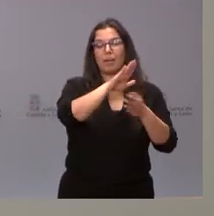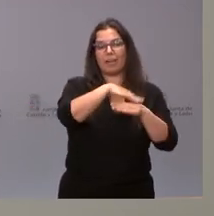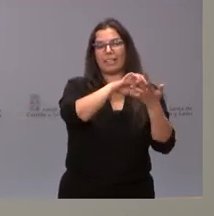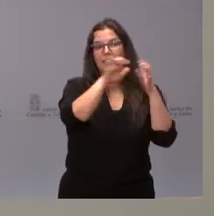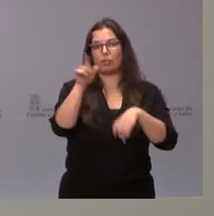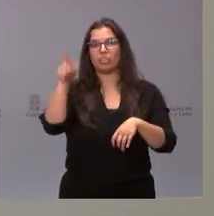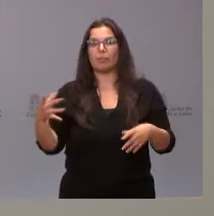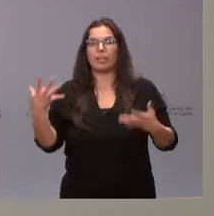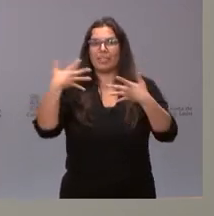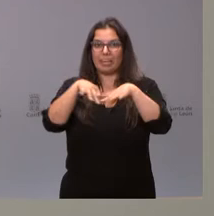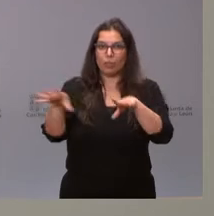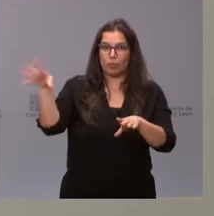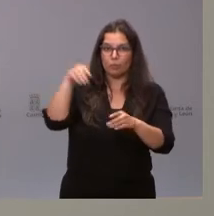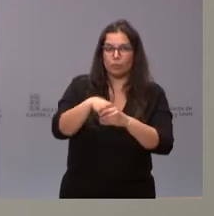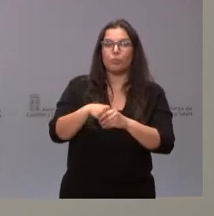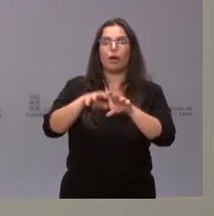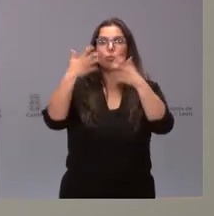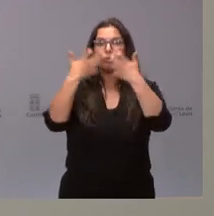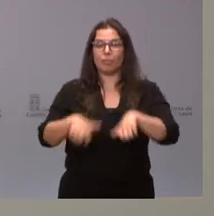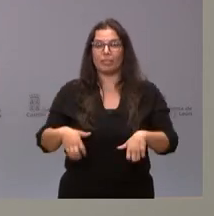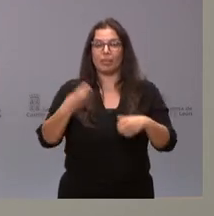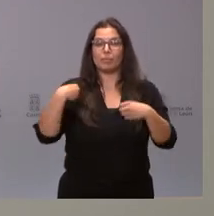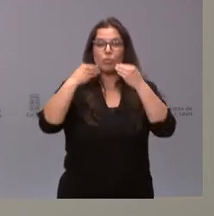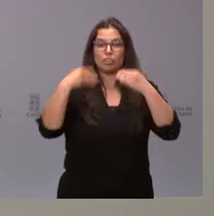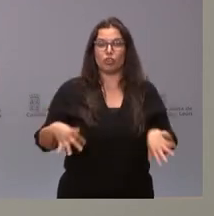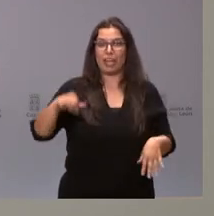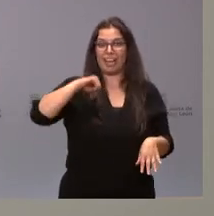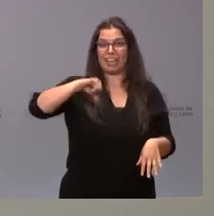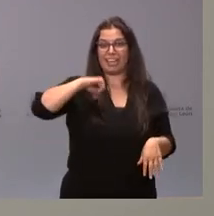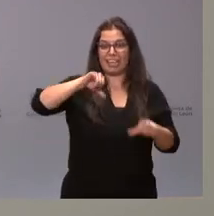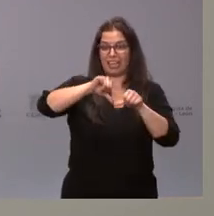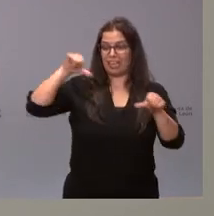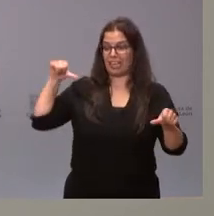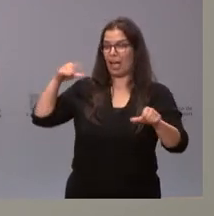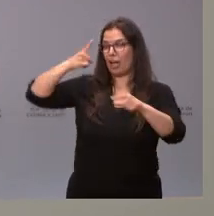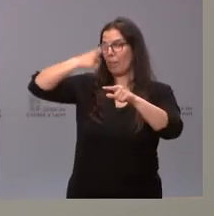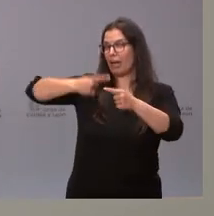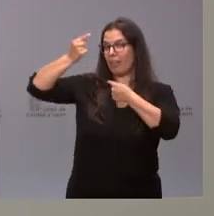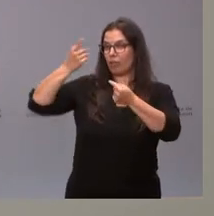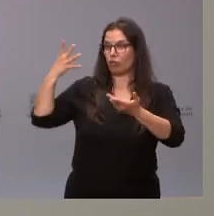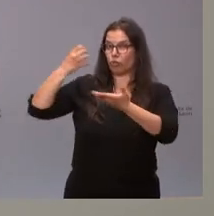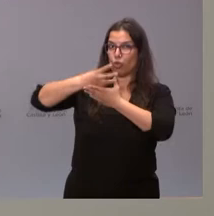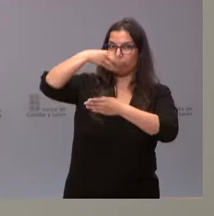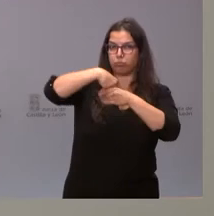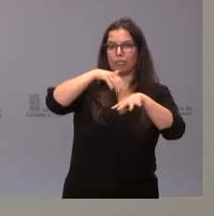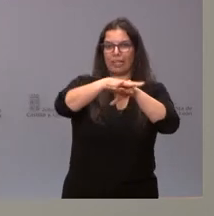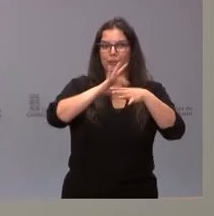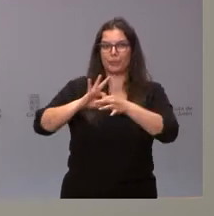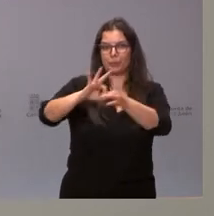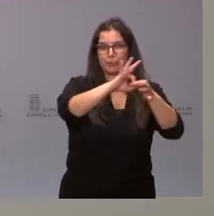automática de la historia clínica con la salud pública de todas las imágenes y datos y se han conectado, en este caso, en esa anualidad,